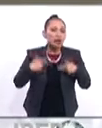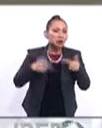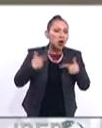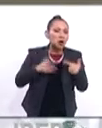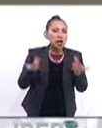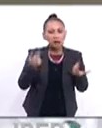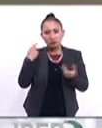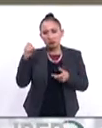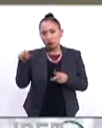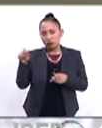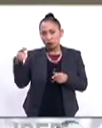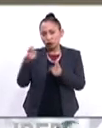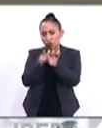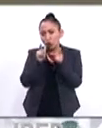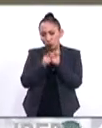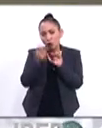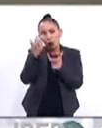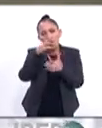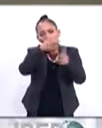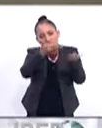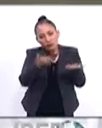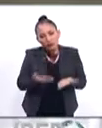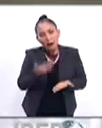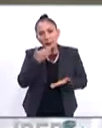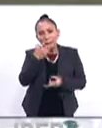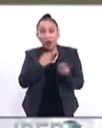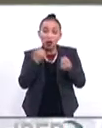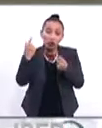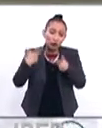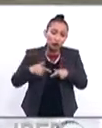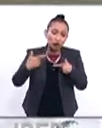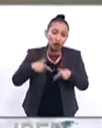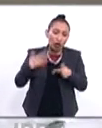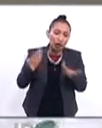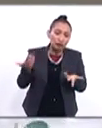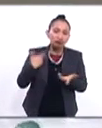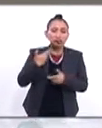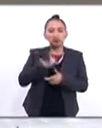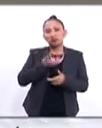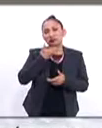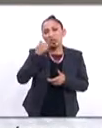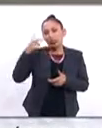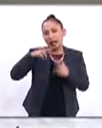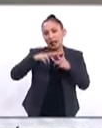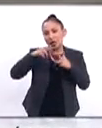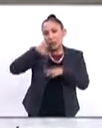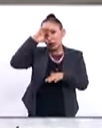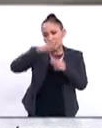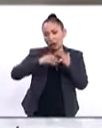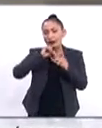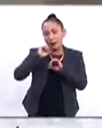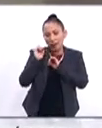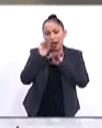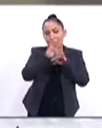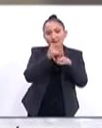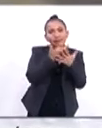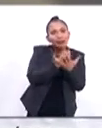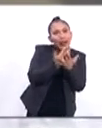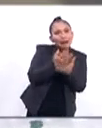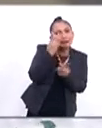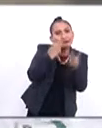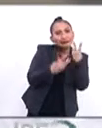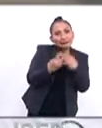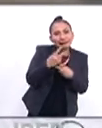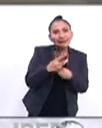parte de su cognitiva de recepción seguramente algunos feligreses practicantes de la religión católica que pues esperan